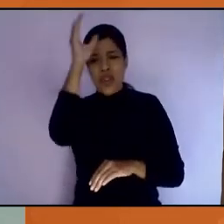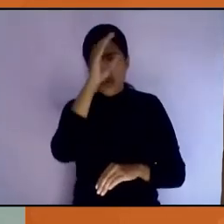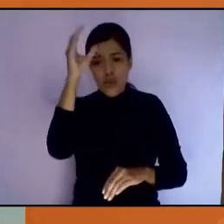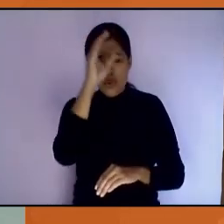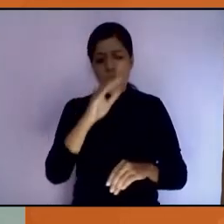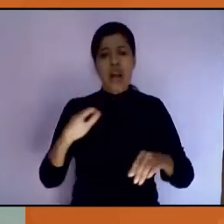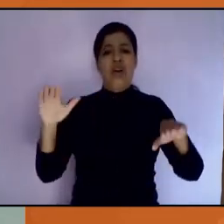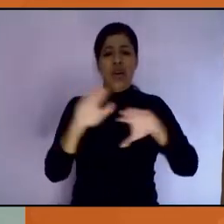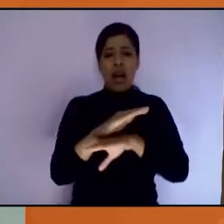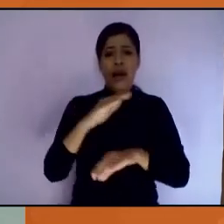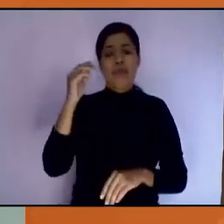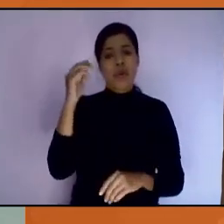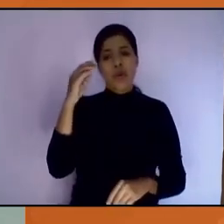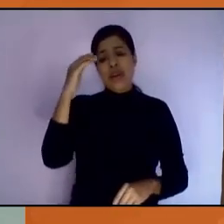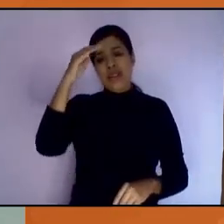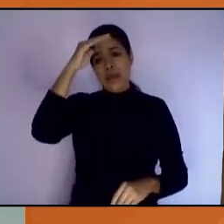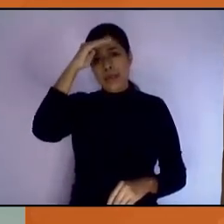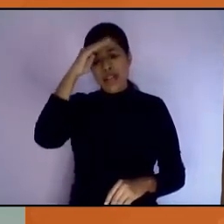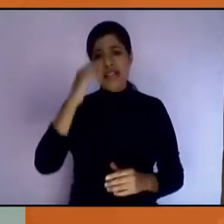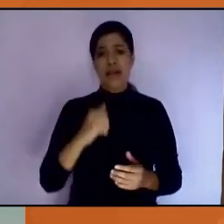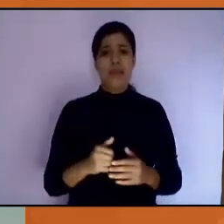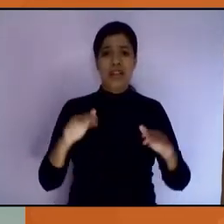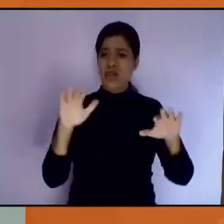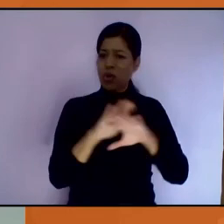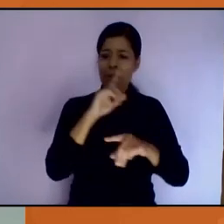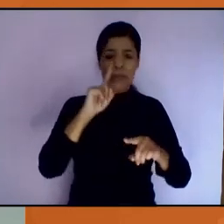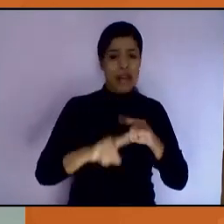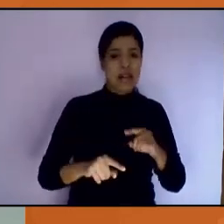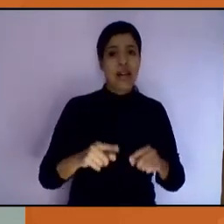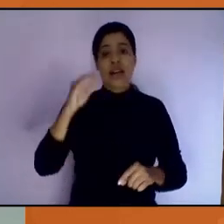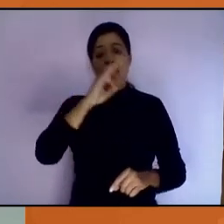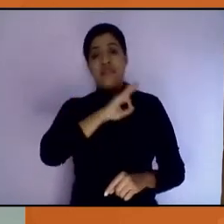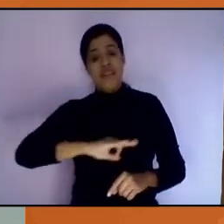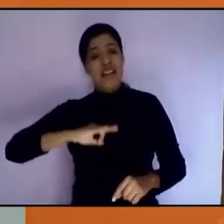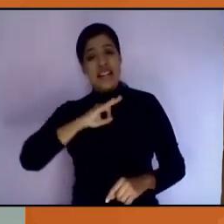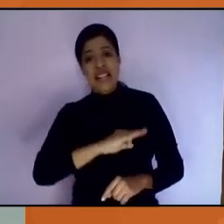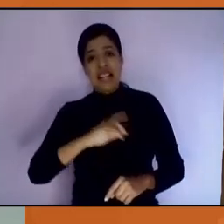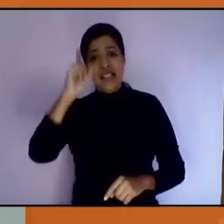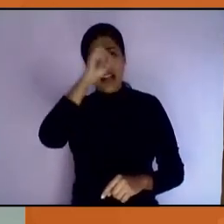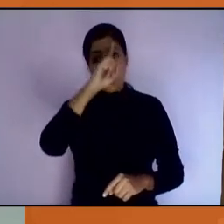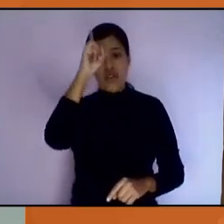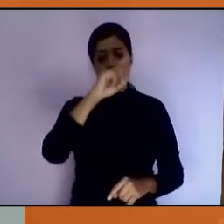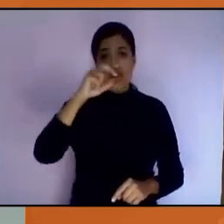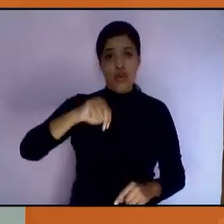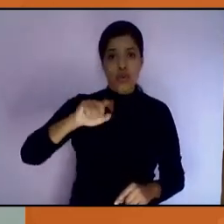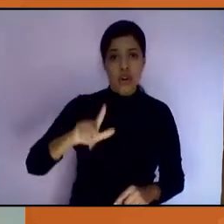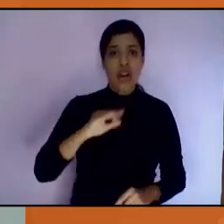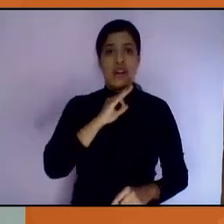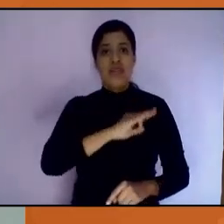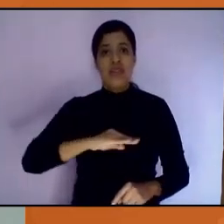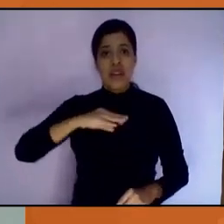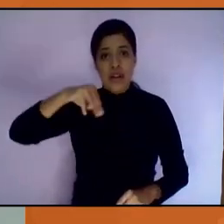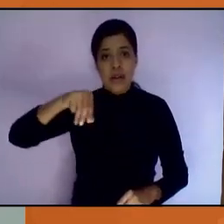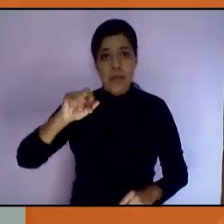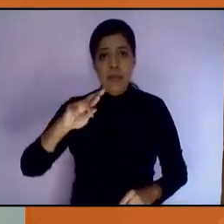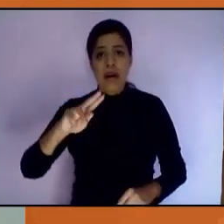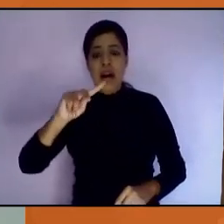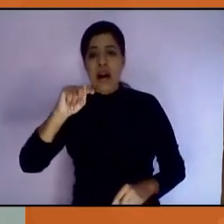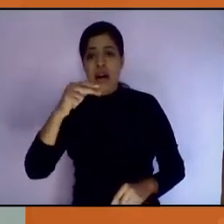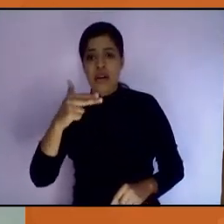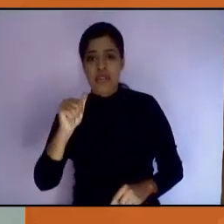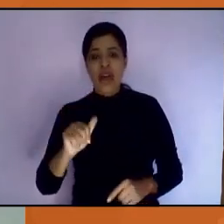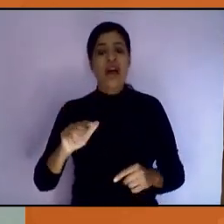Muchas gracias. Felicidades al Consejo Nuevo León nuevamente. Felicidades, Marta Herrera. Felicidades a todo el equipo,